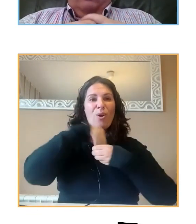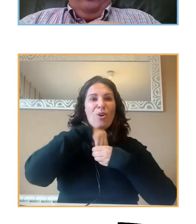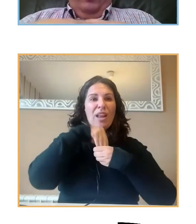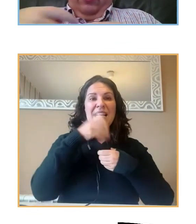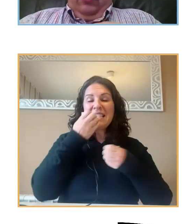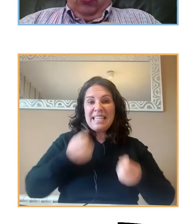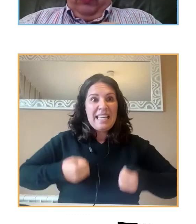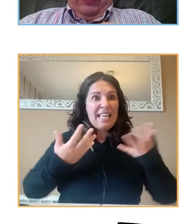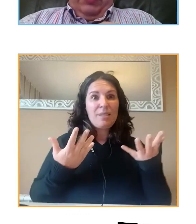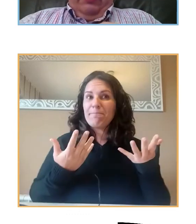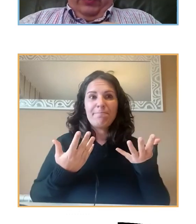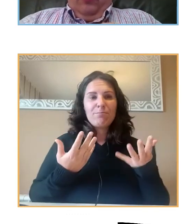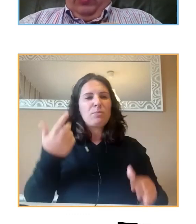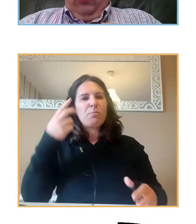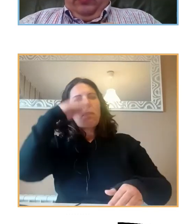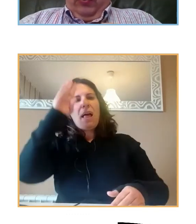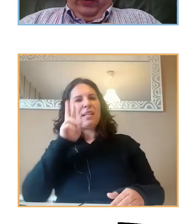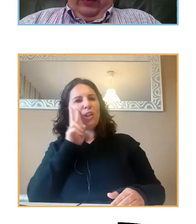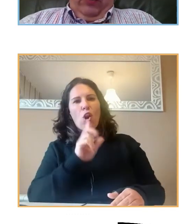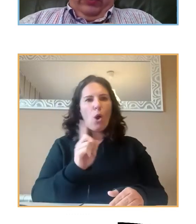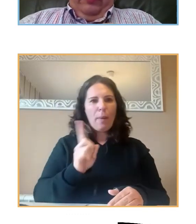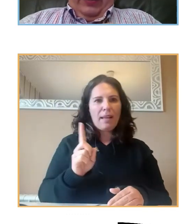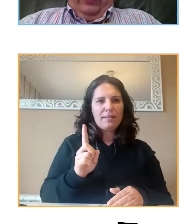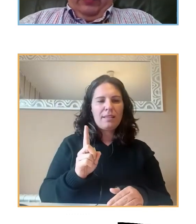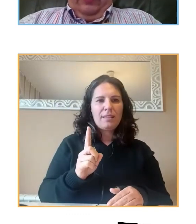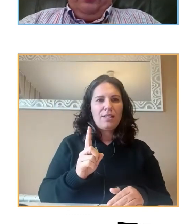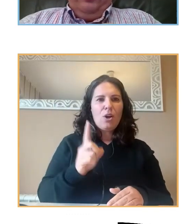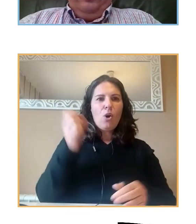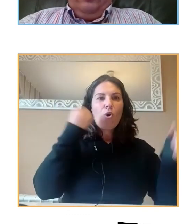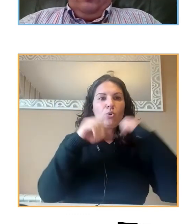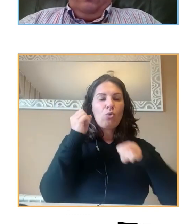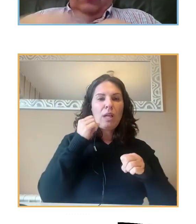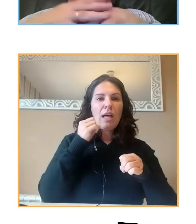manifiestan, no son tan visibles como la conducta prosocial o la hiperactividad.